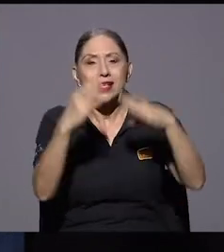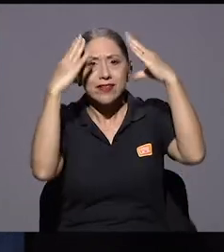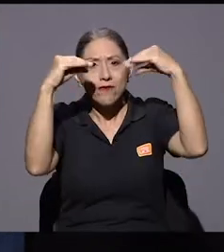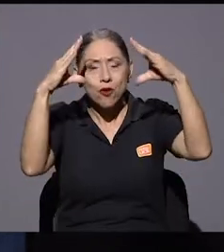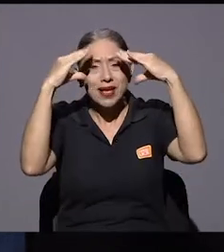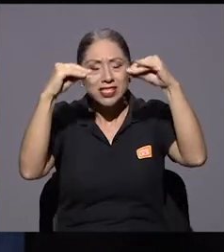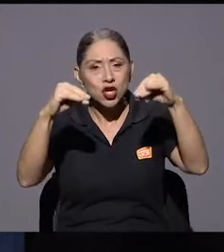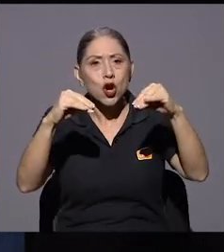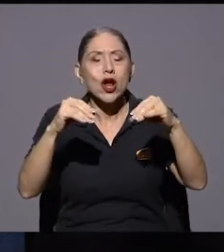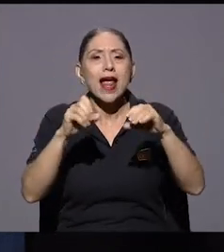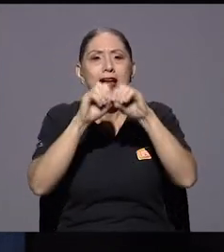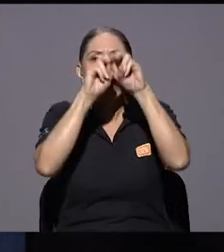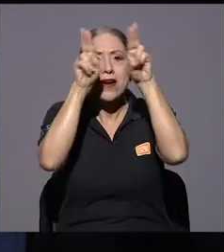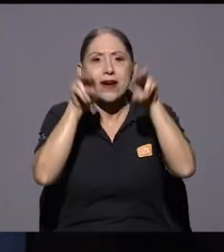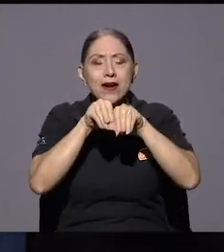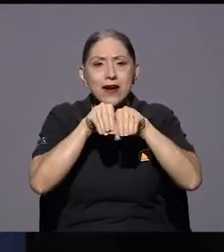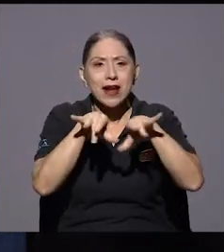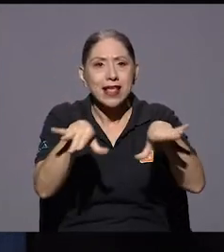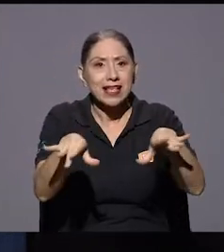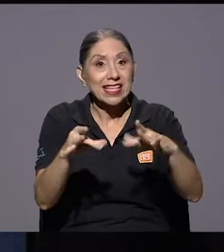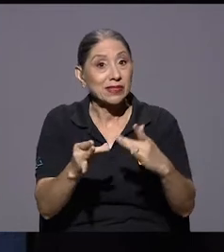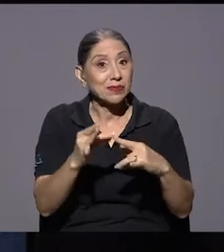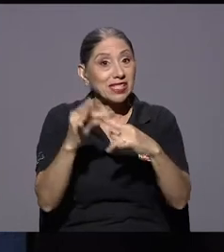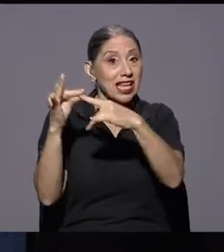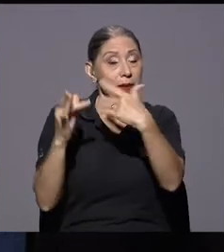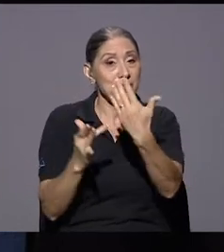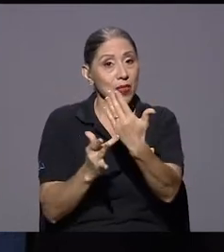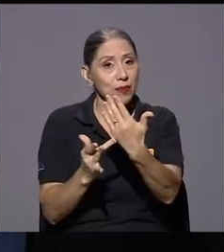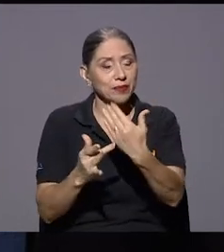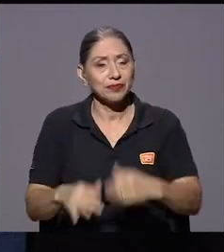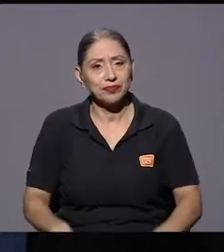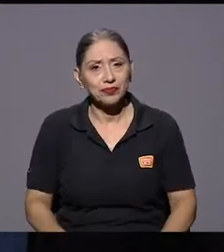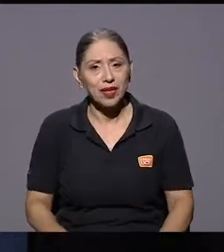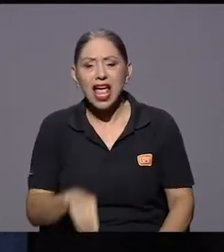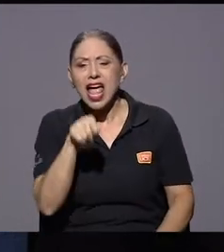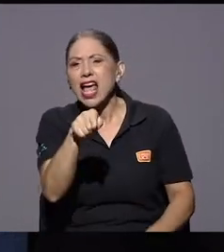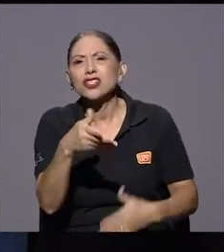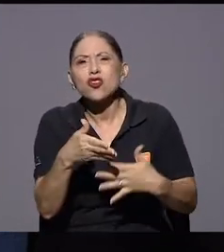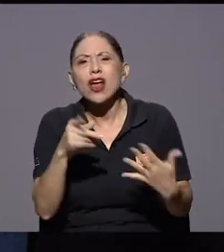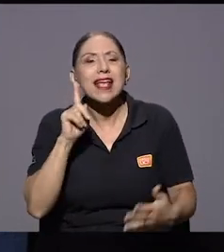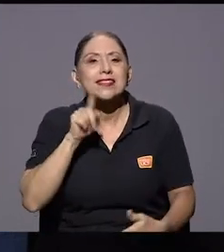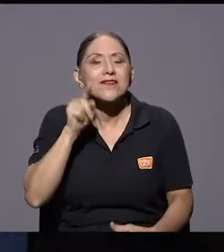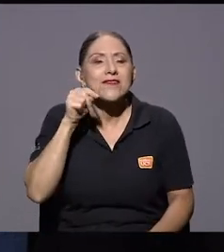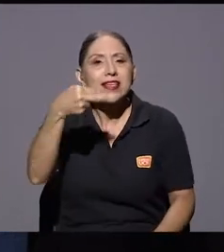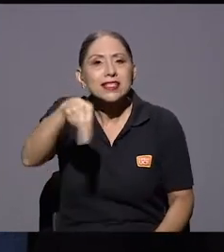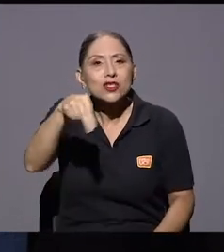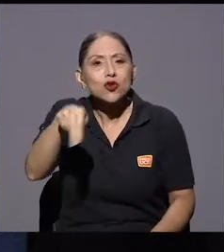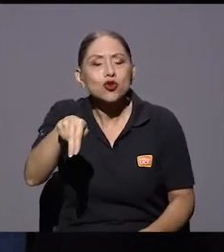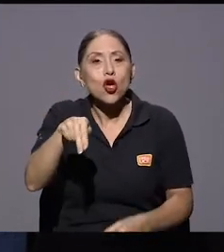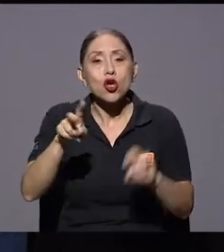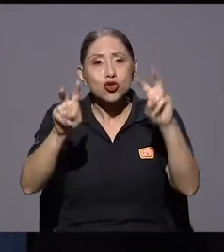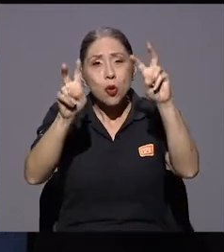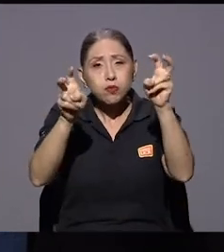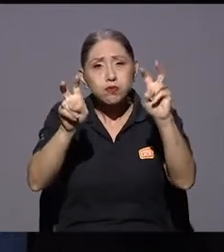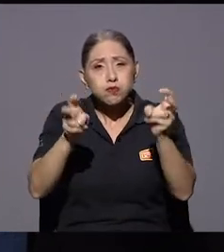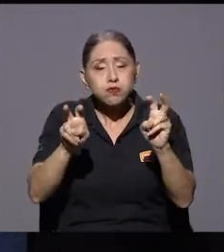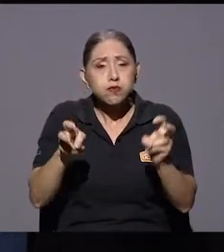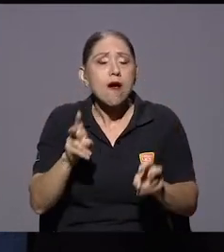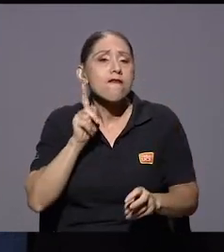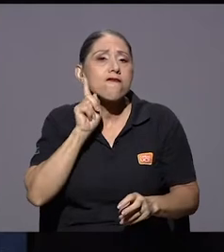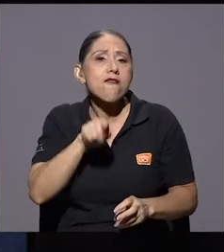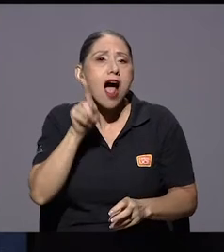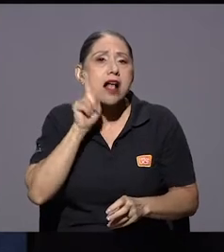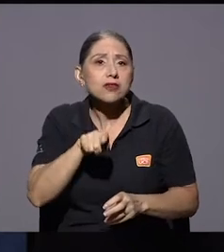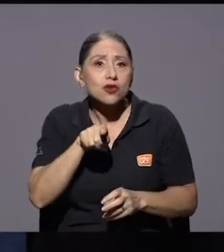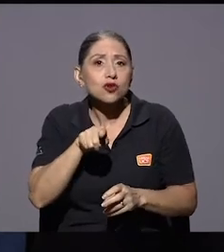en redes sociales especialmente en plataformas digitales básicamente son contenidos que se crean, contenidos falsos que se